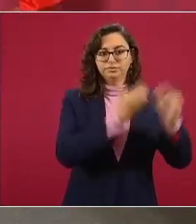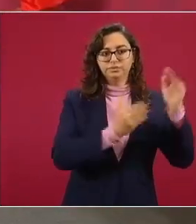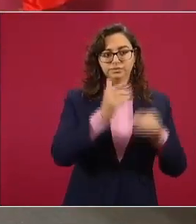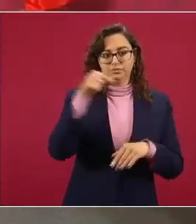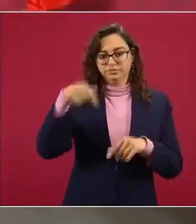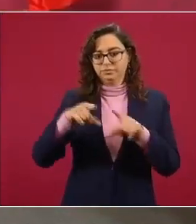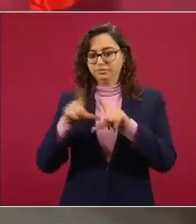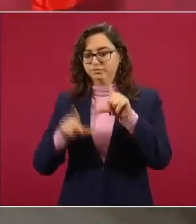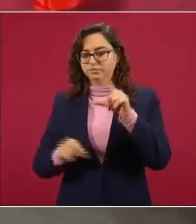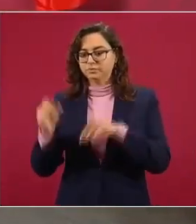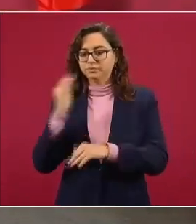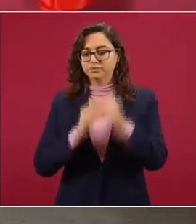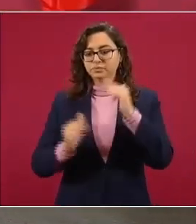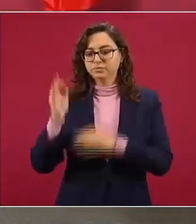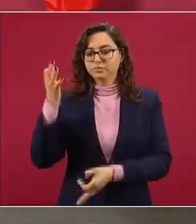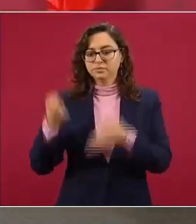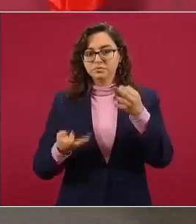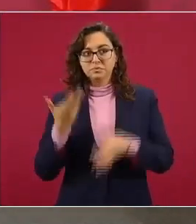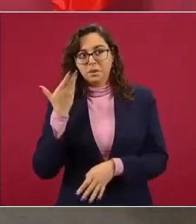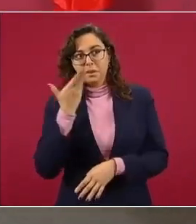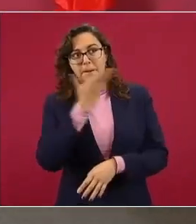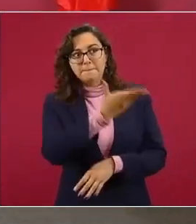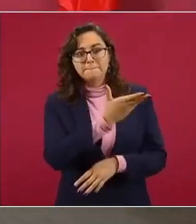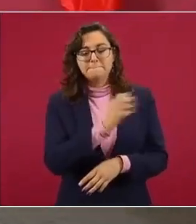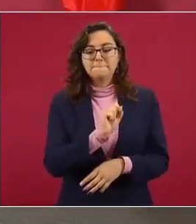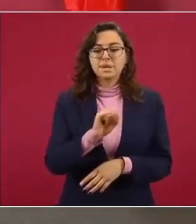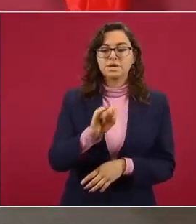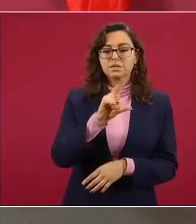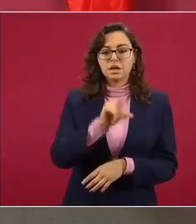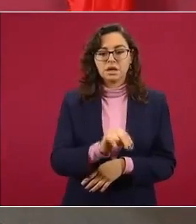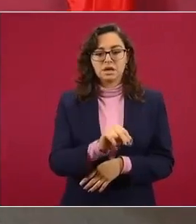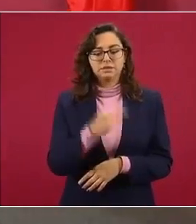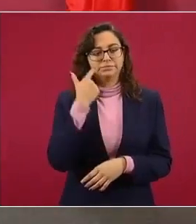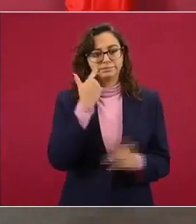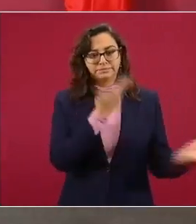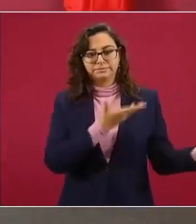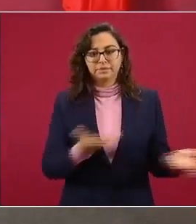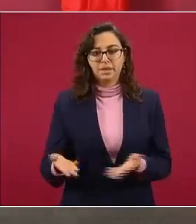Entonces, vamos a darle la palabra a Marcelo Ebrard.